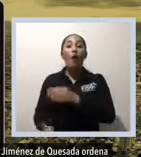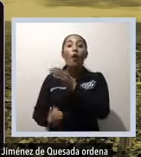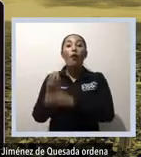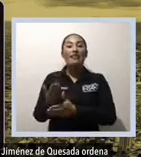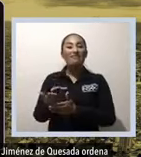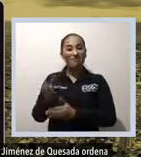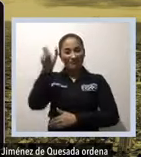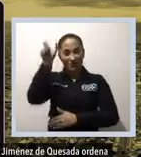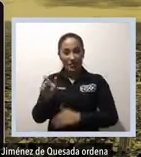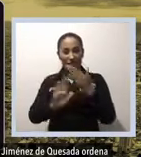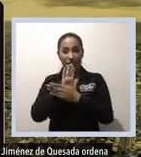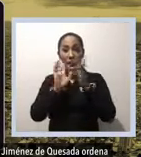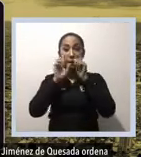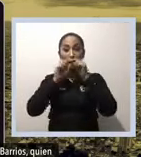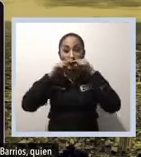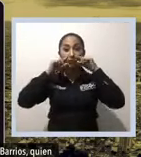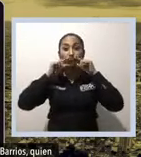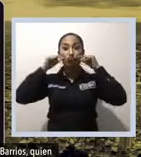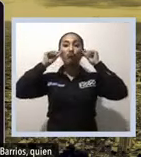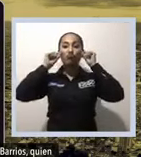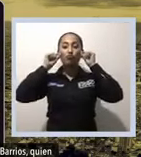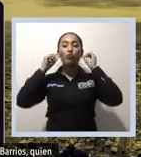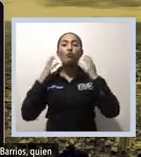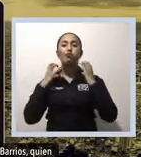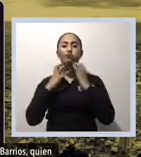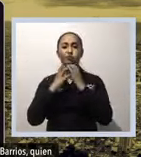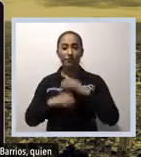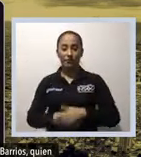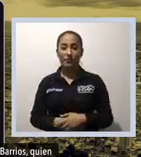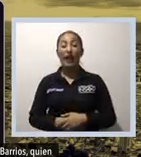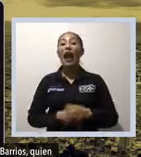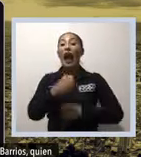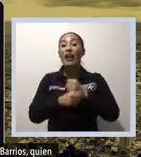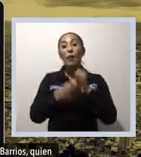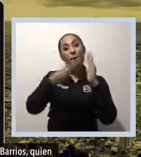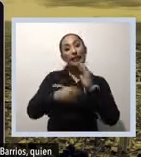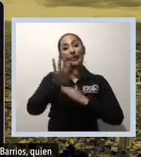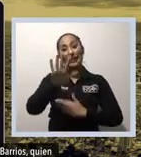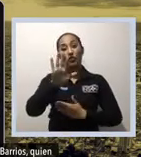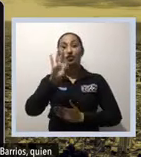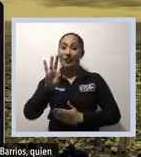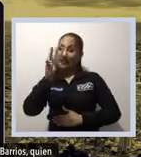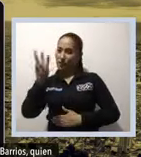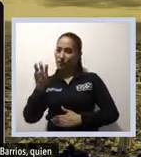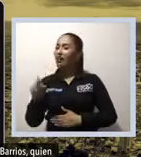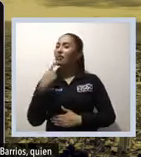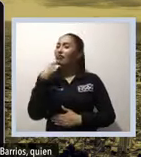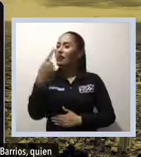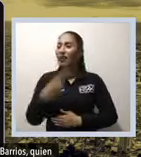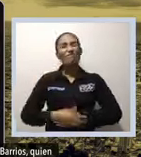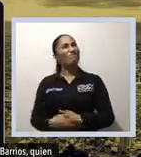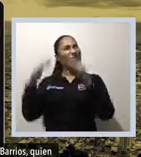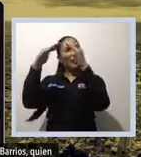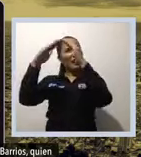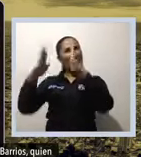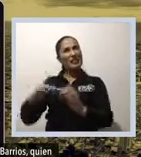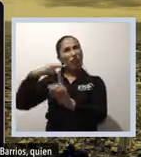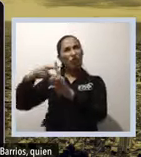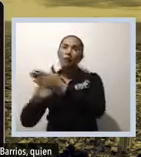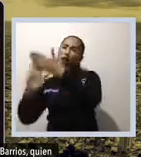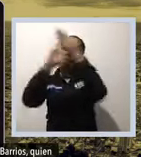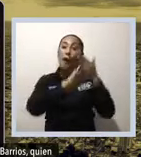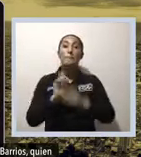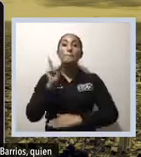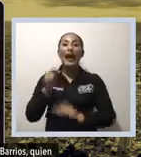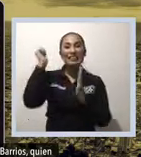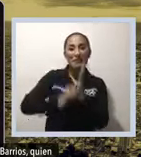Posteriormente, en 1533, llega a esta ciudad el arzobispo Fray Juan de los Barrios, quien decide construir un templo más sólido, de